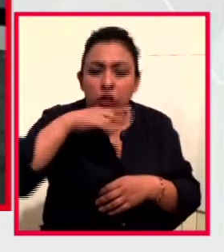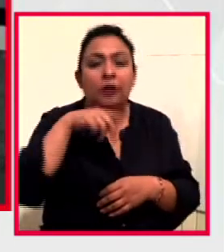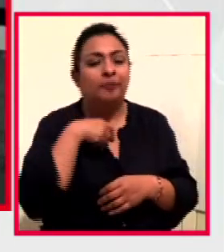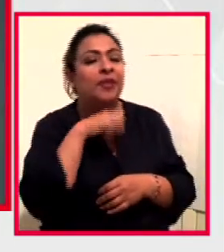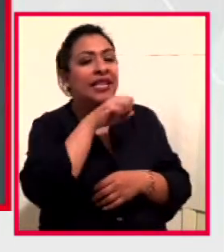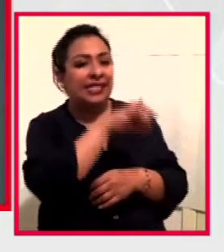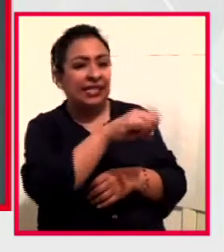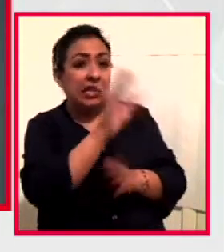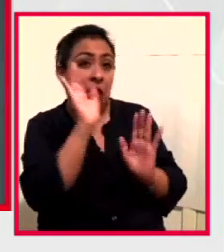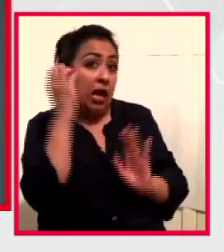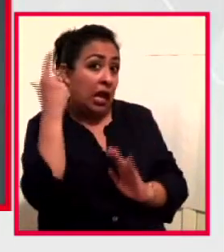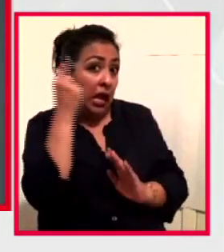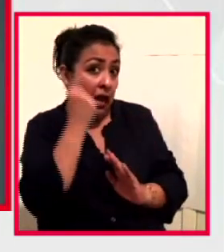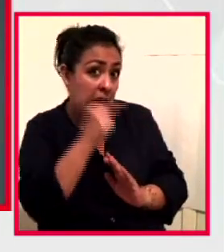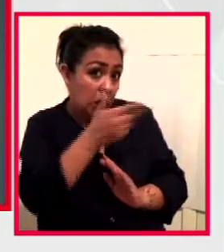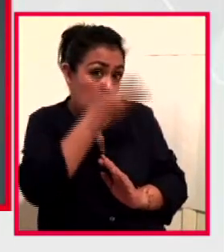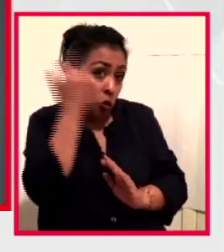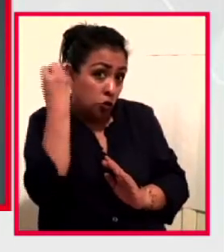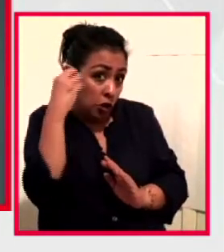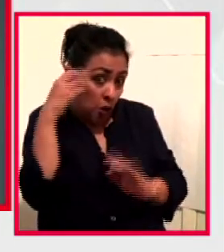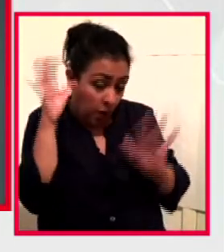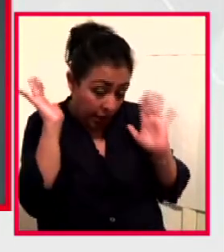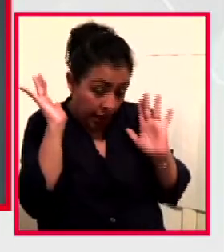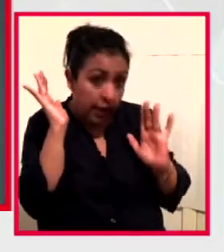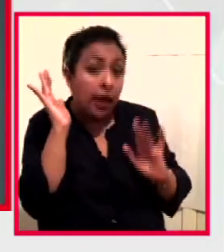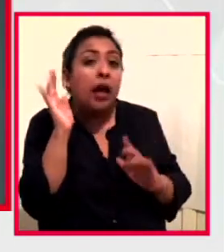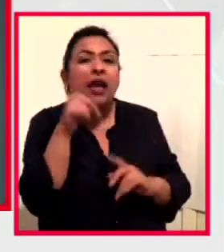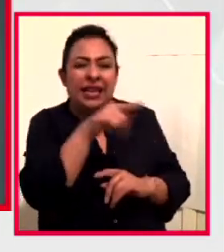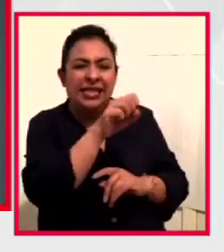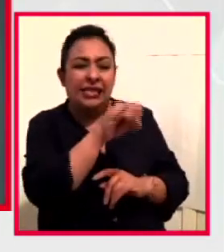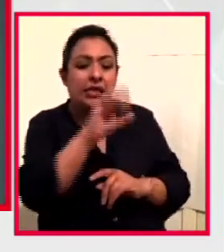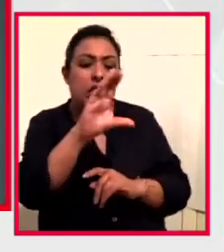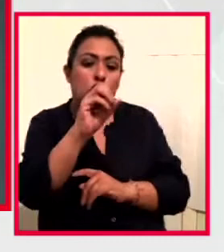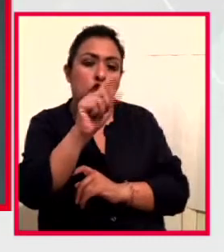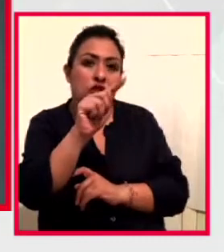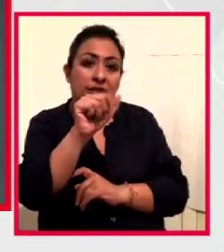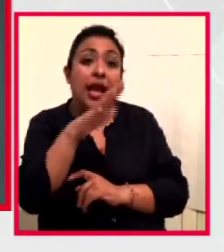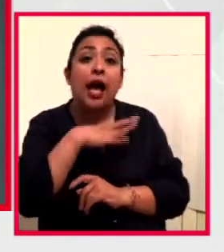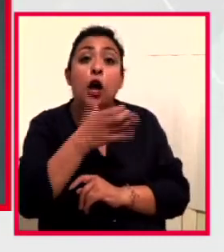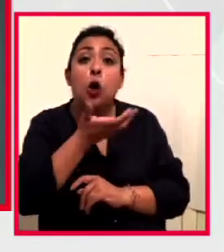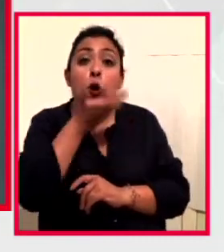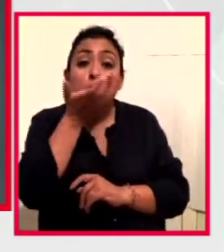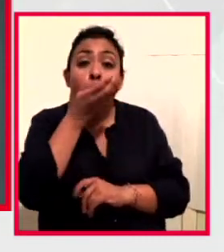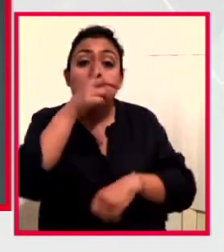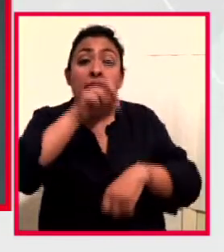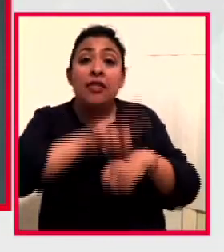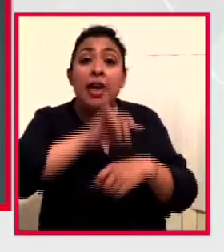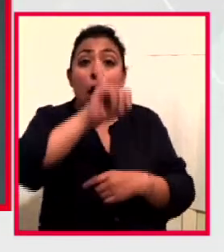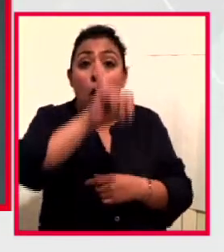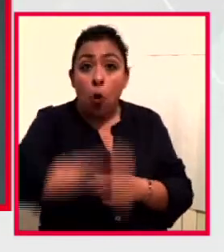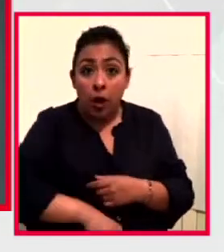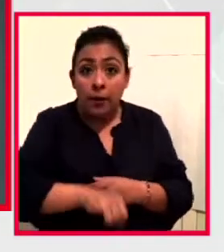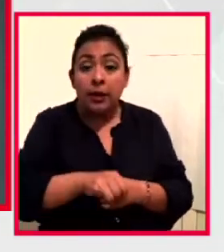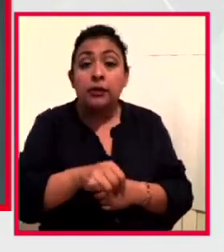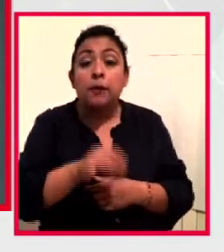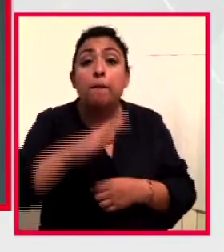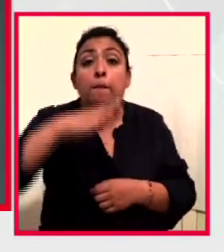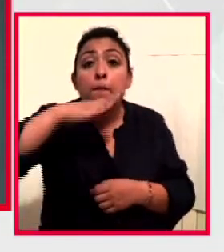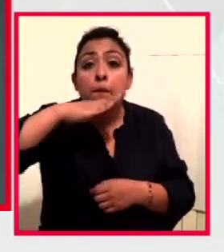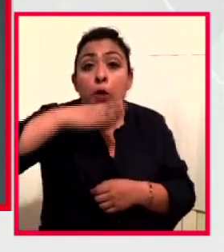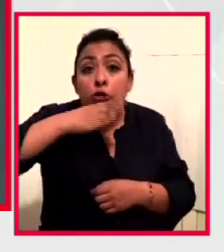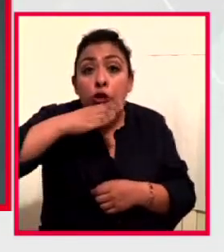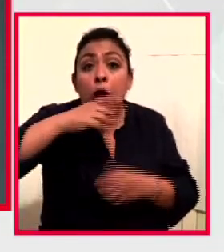no sé si en Oaxaca también, se hace, ajá, en la costa hay una tradición de que los Jueves se come pozole. Y pues,